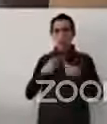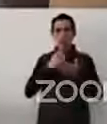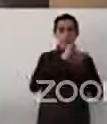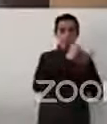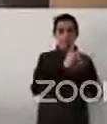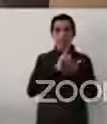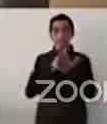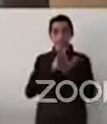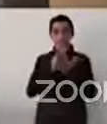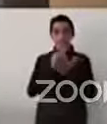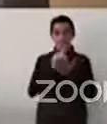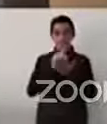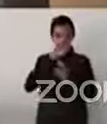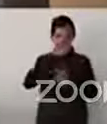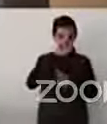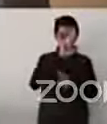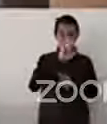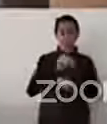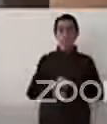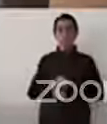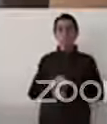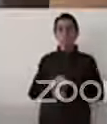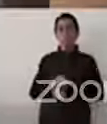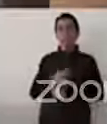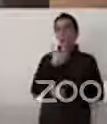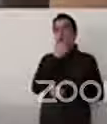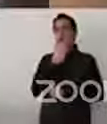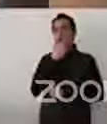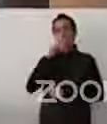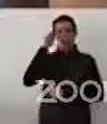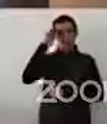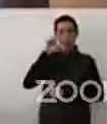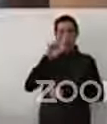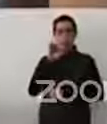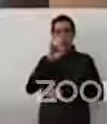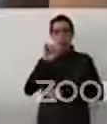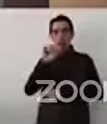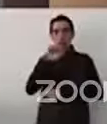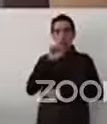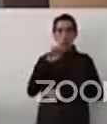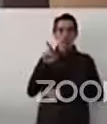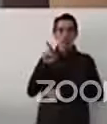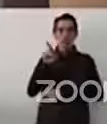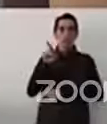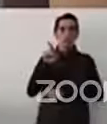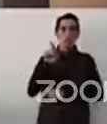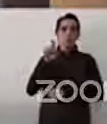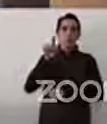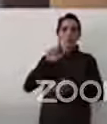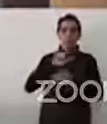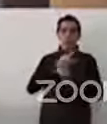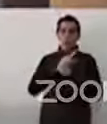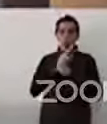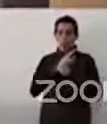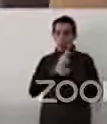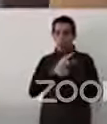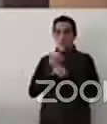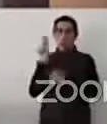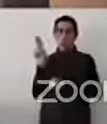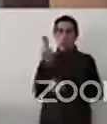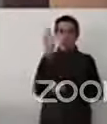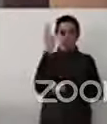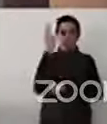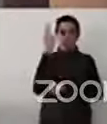señor Rojas es abogado y posgraduado en gerencia social de la Universidad Pontificia Universidad Católica del